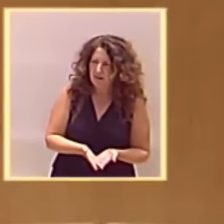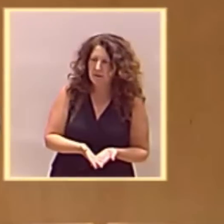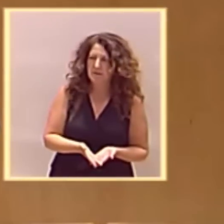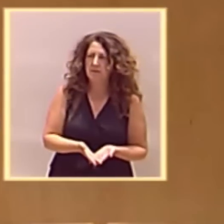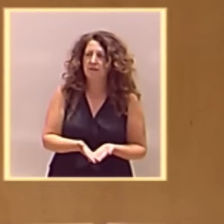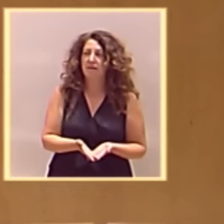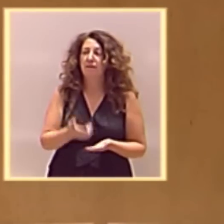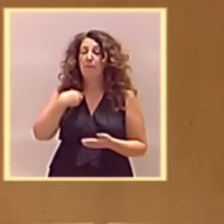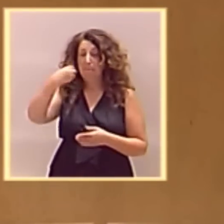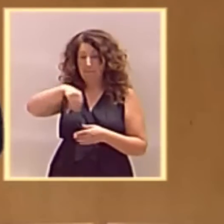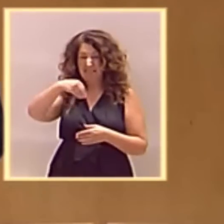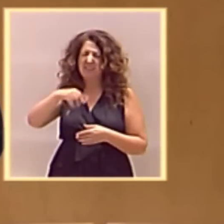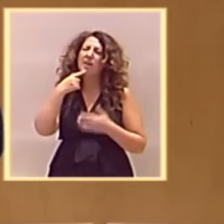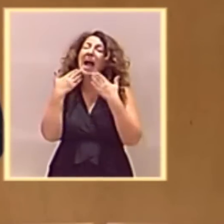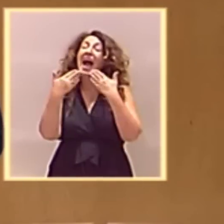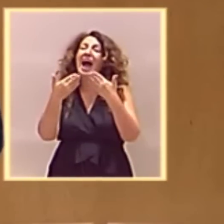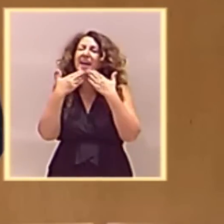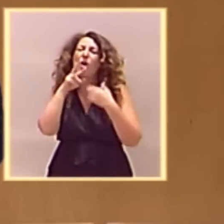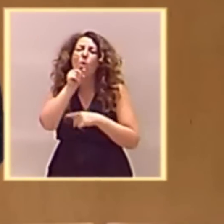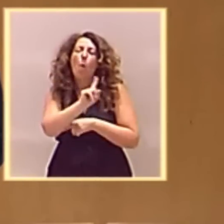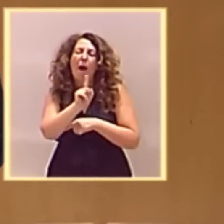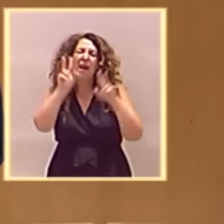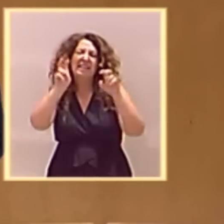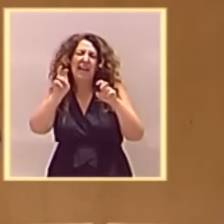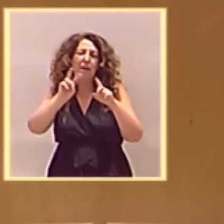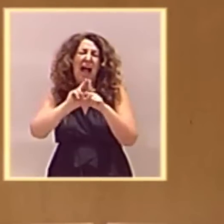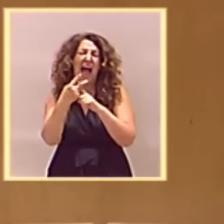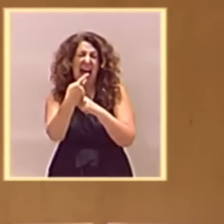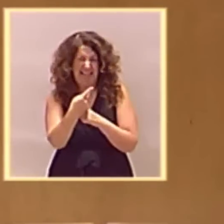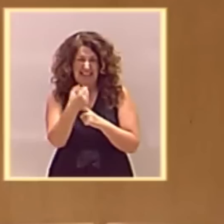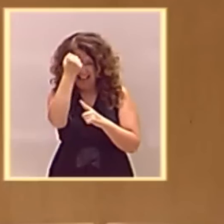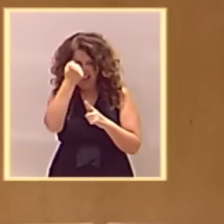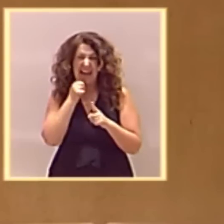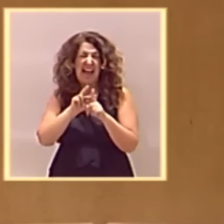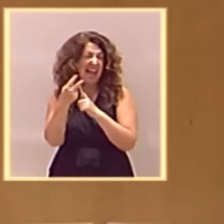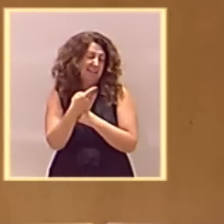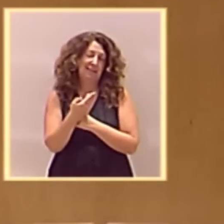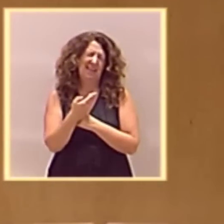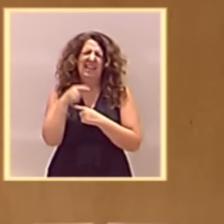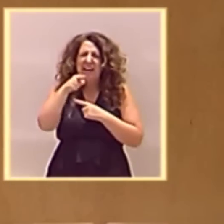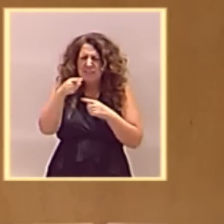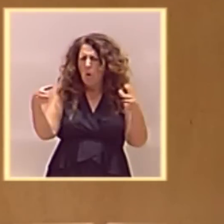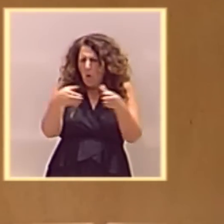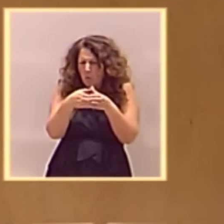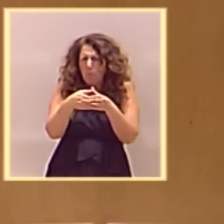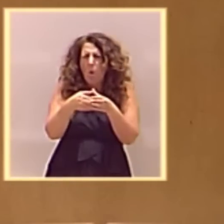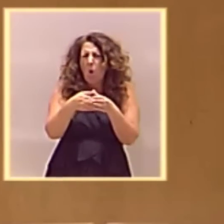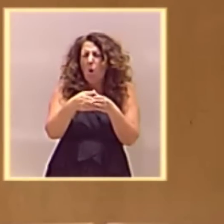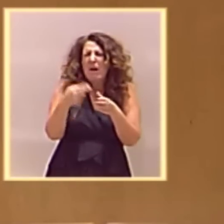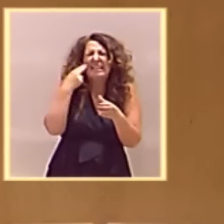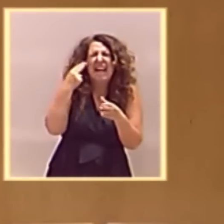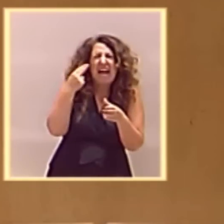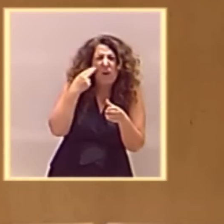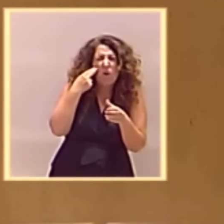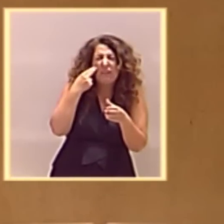le agradezco que no haya hablado de ETA. No directamente, pero no ha hablado de ETA. Esa banda terrorista que según su partido era el